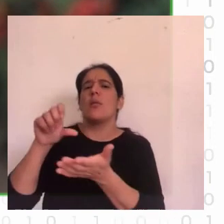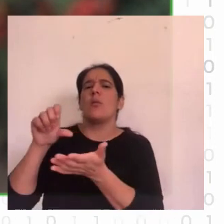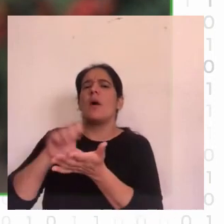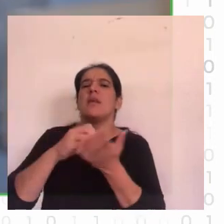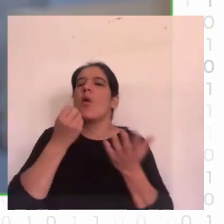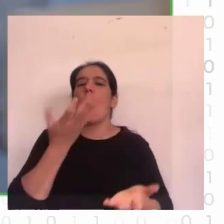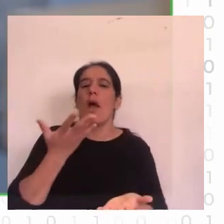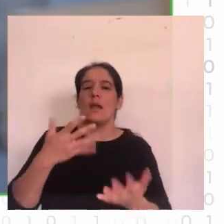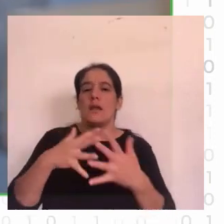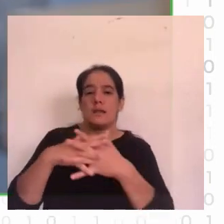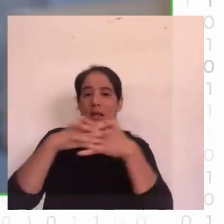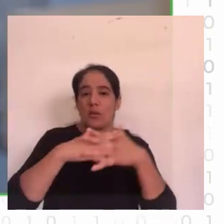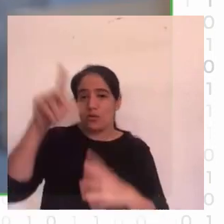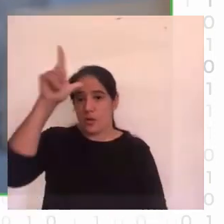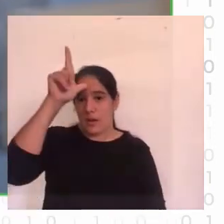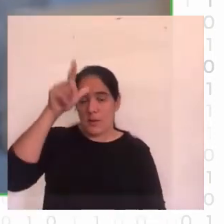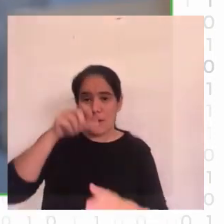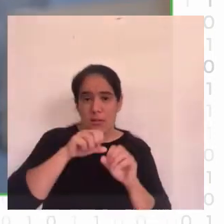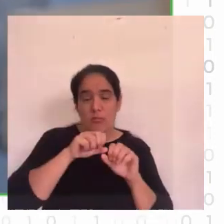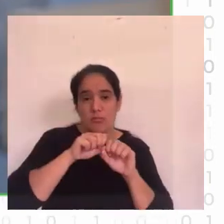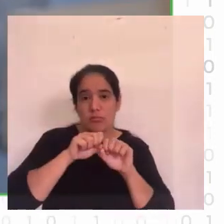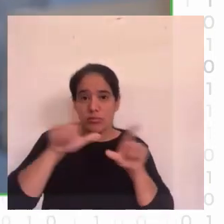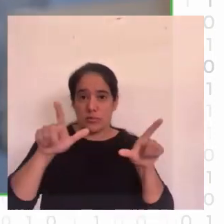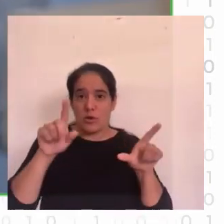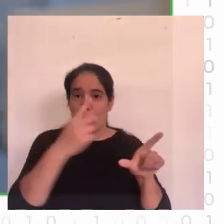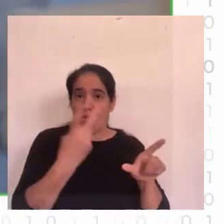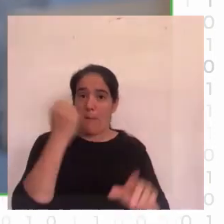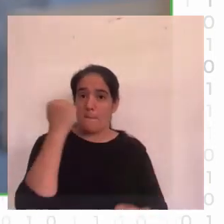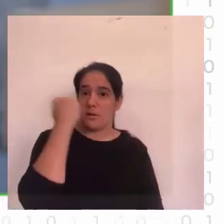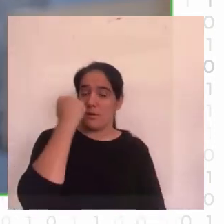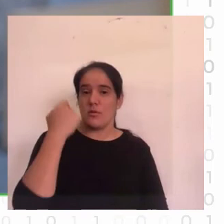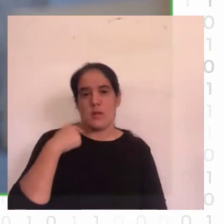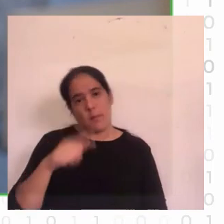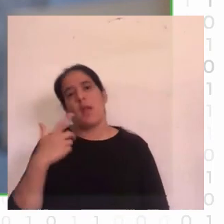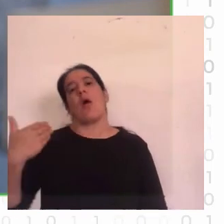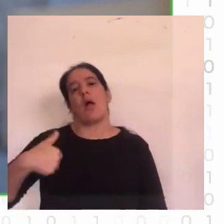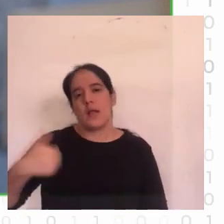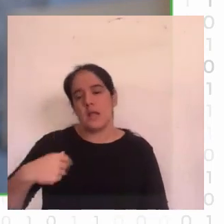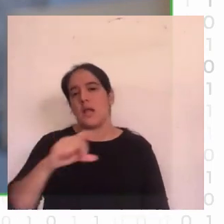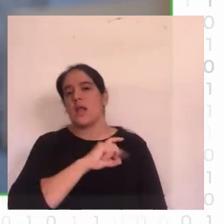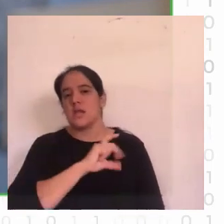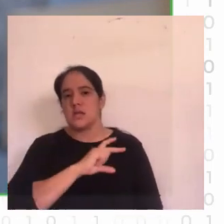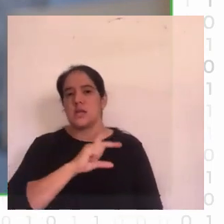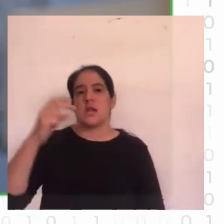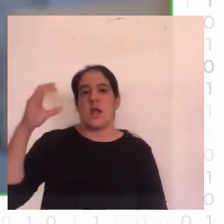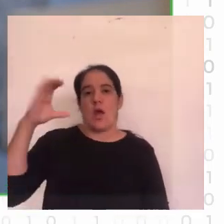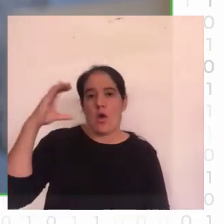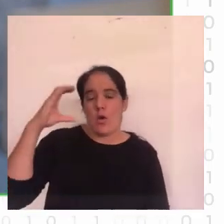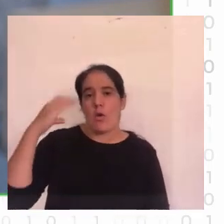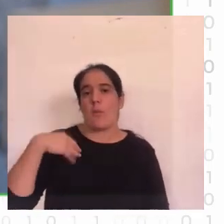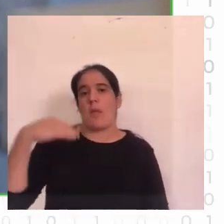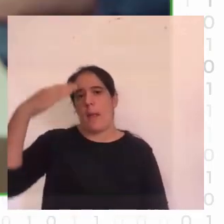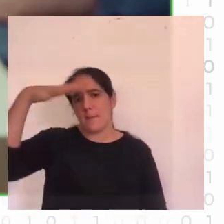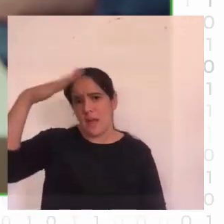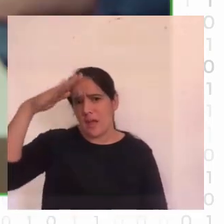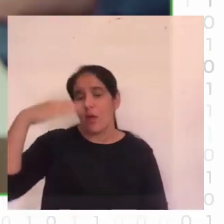Alemania Invitaron a empresas de Argentina, Chile, Brasil, Colombia, había algunos de México Un montón de gente, éramos como 40